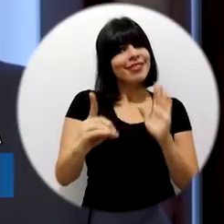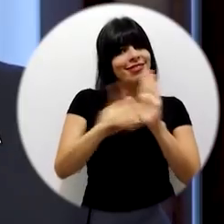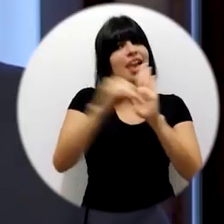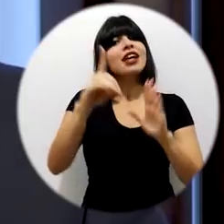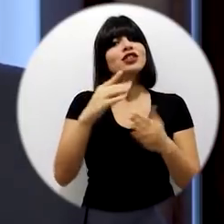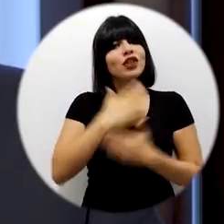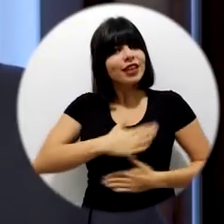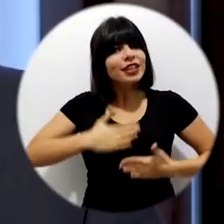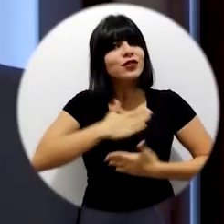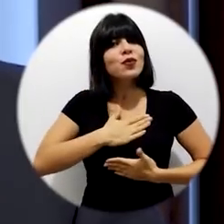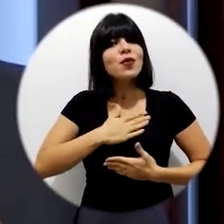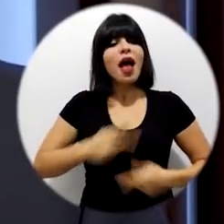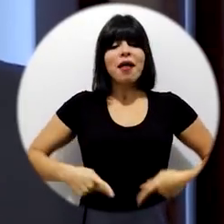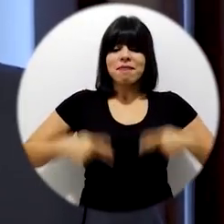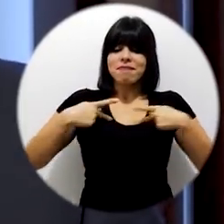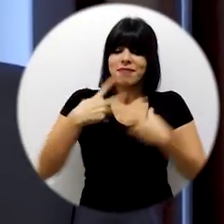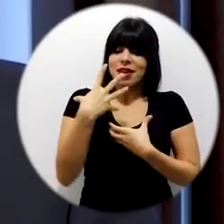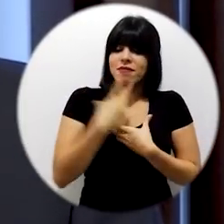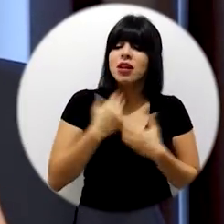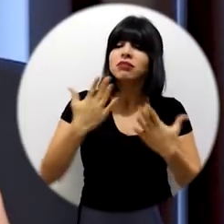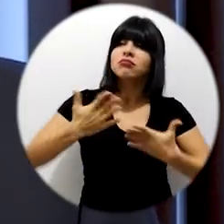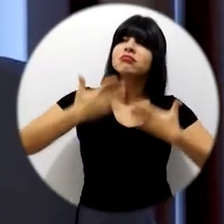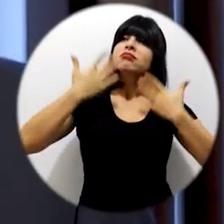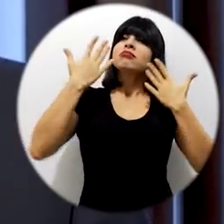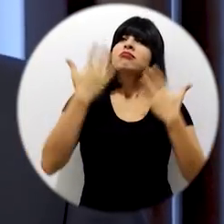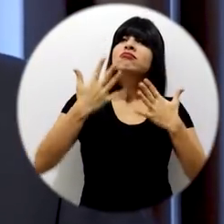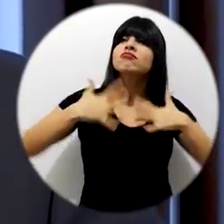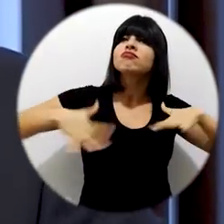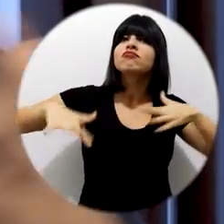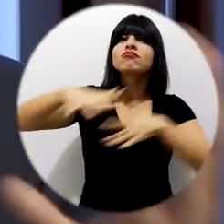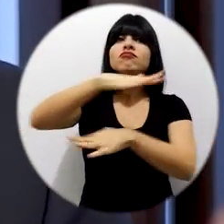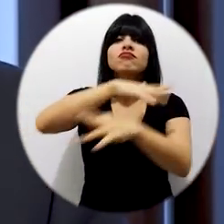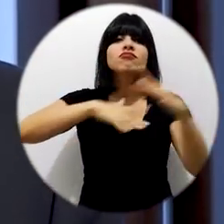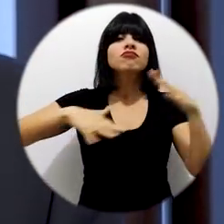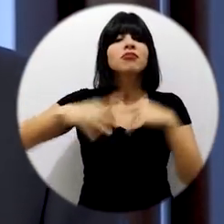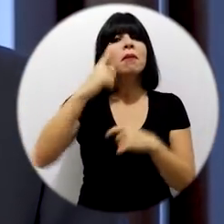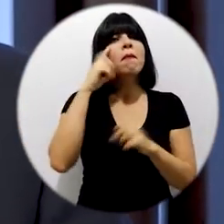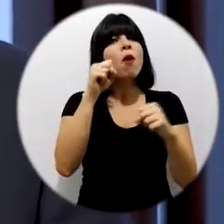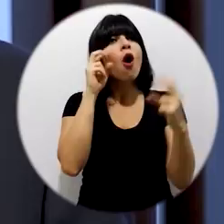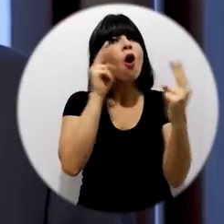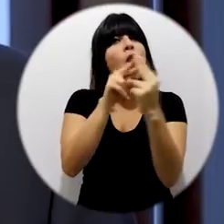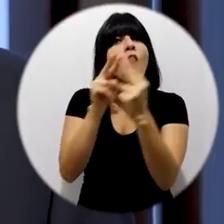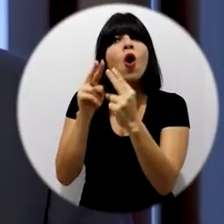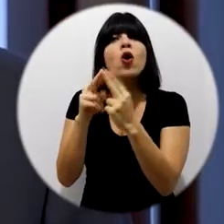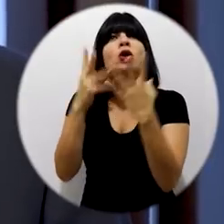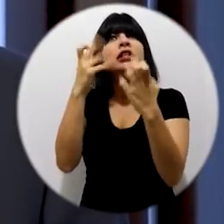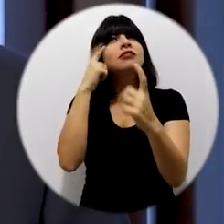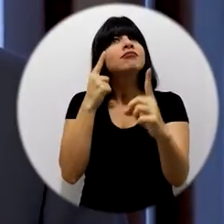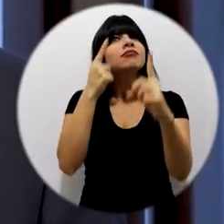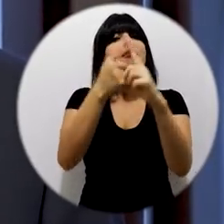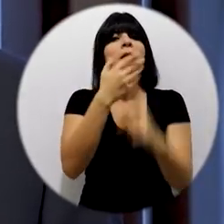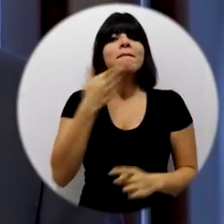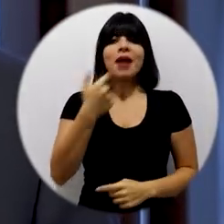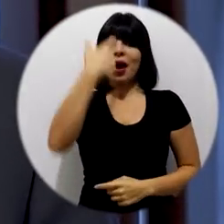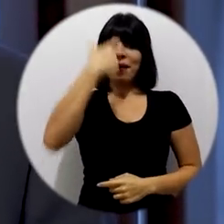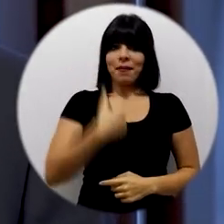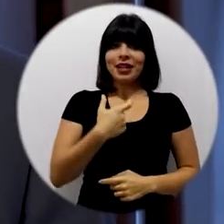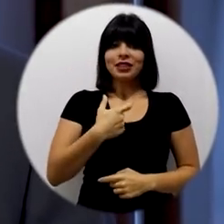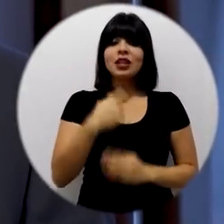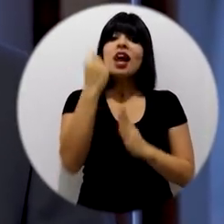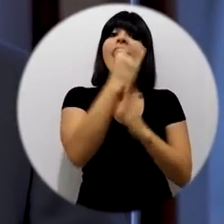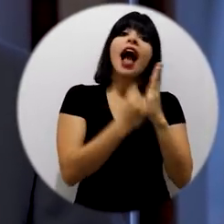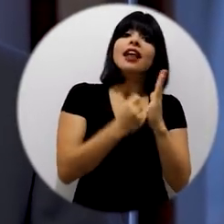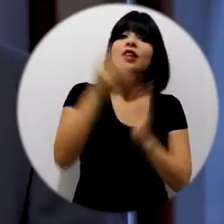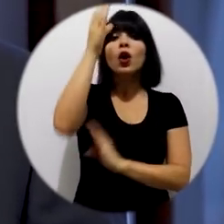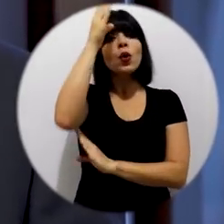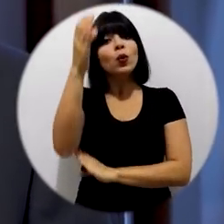nuestro derecho disfrutarla, vivirla, respirarla, rodearnos de ella para conocernos y aspirar a ser mejores personas.